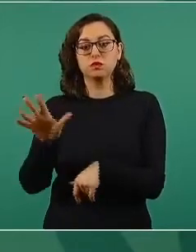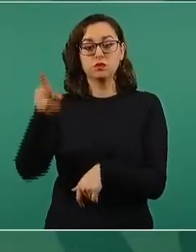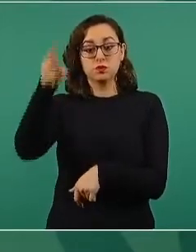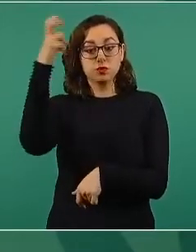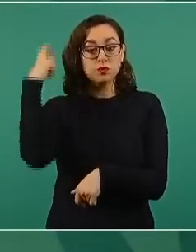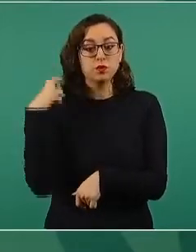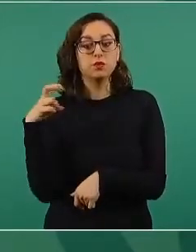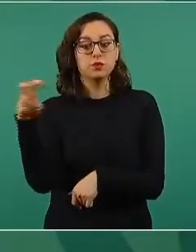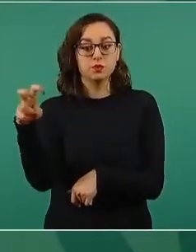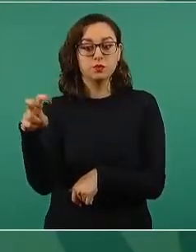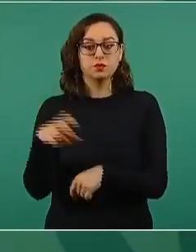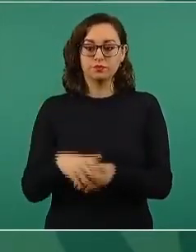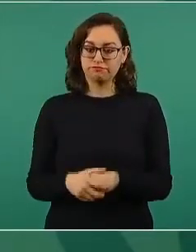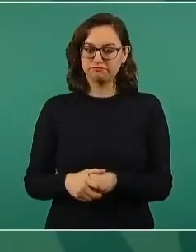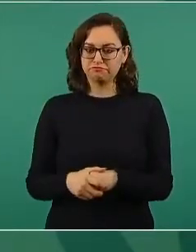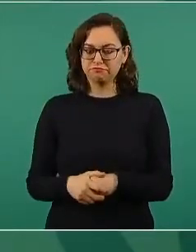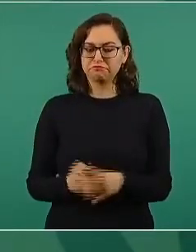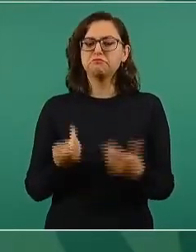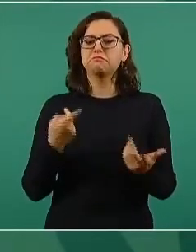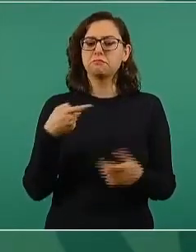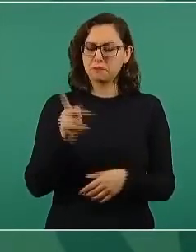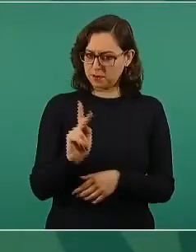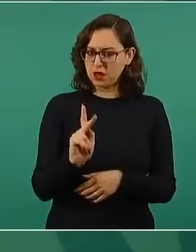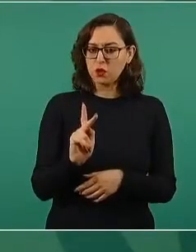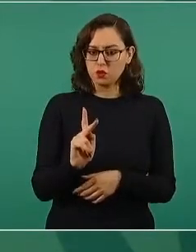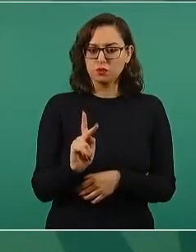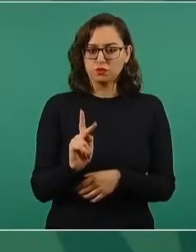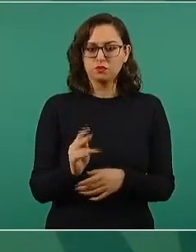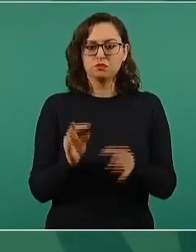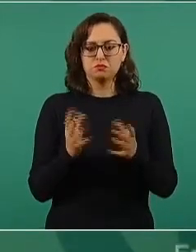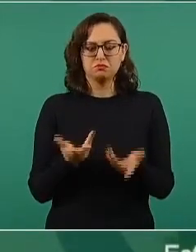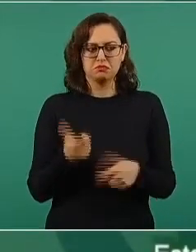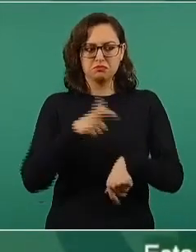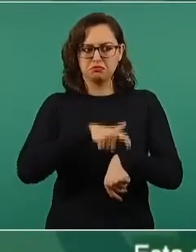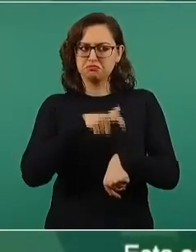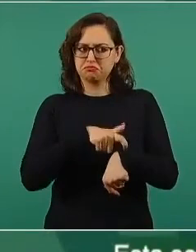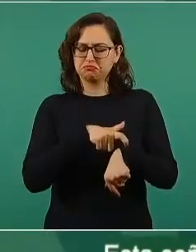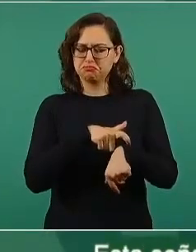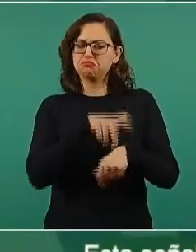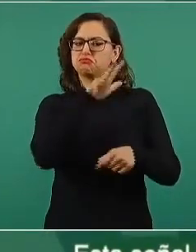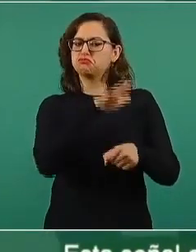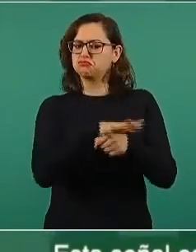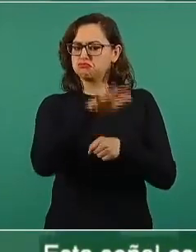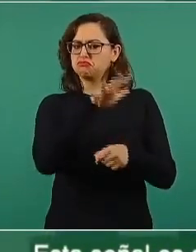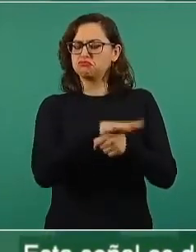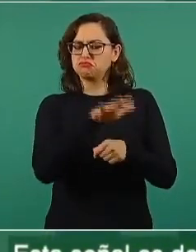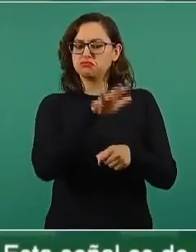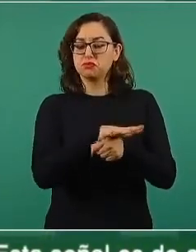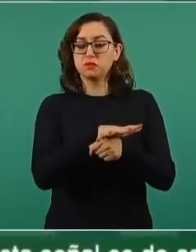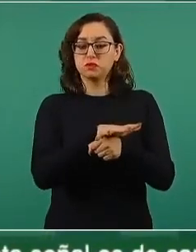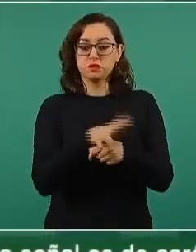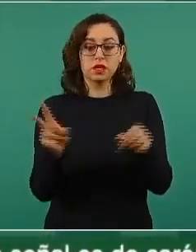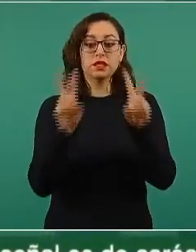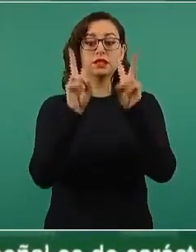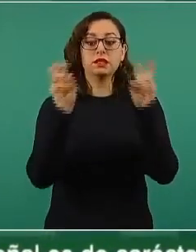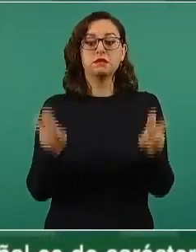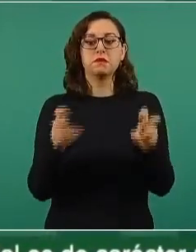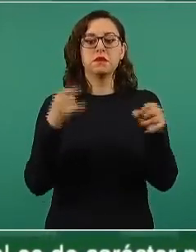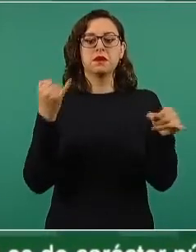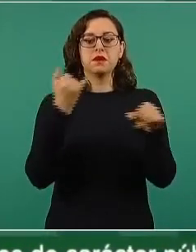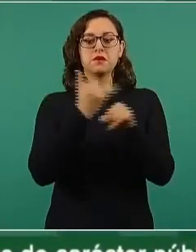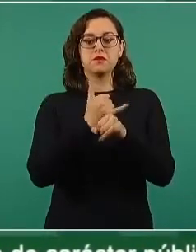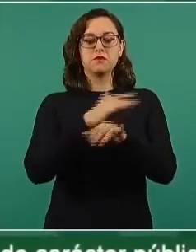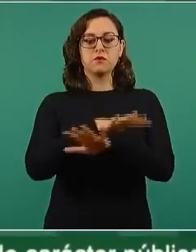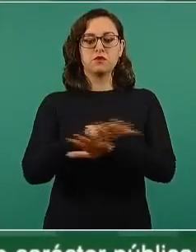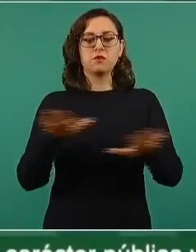contamos con el tiempo suficiente para informarles sobre un